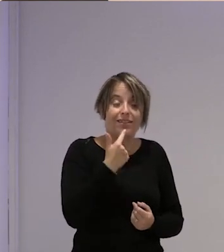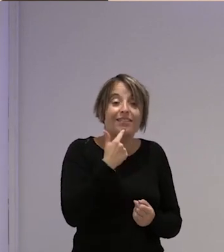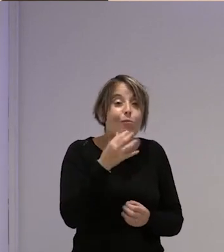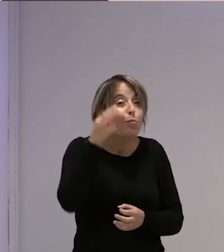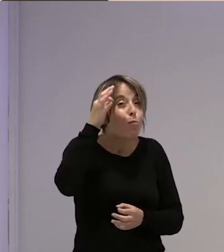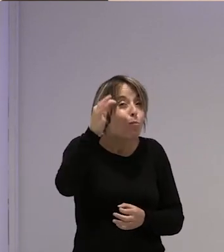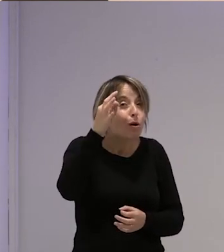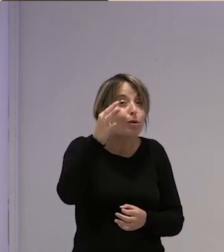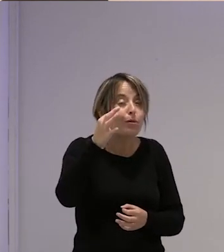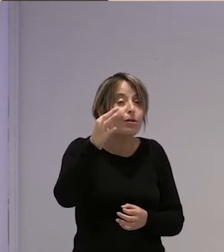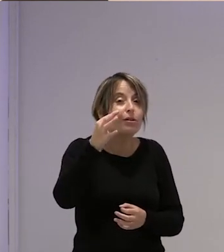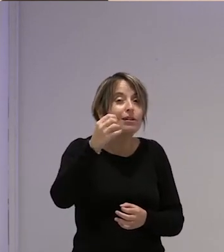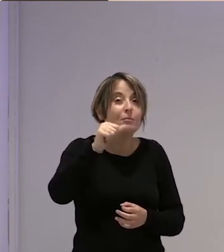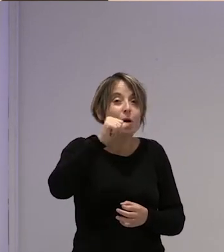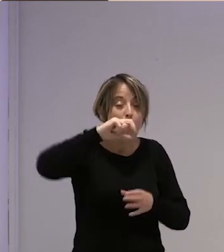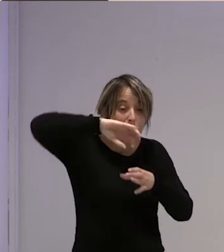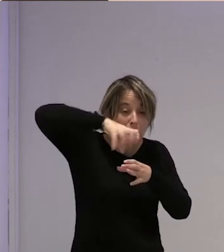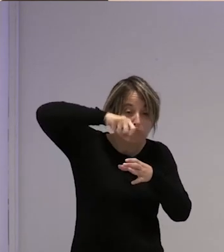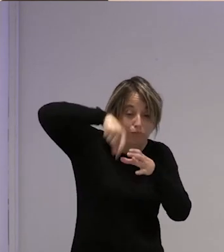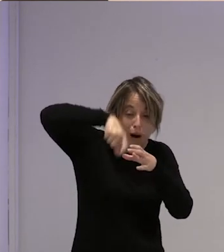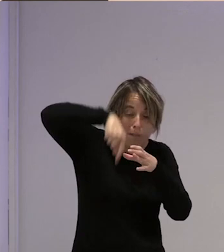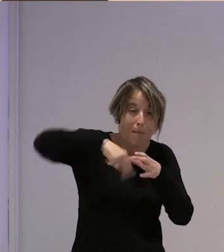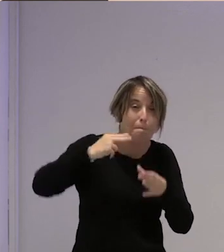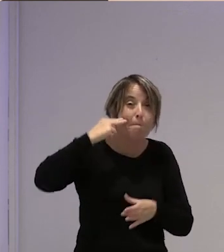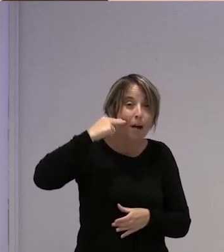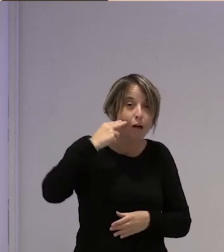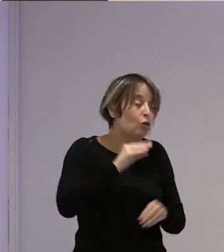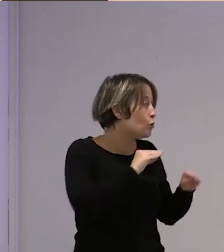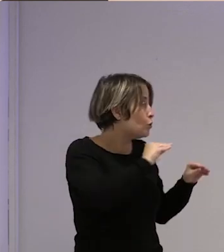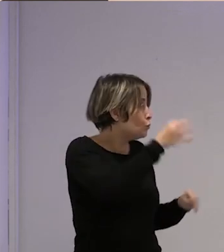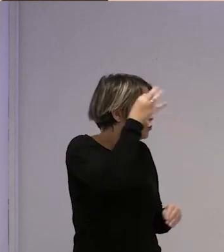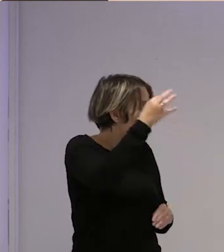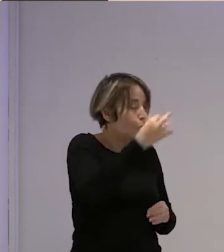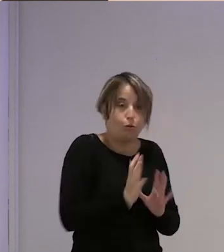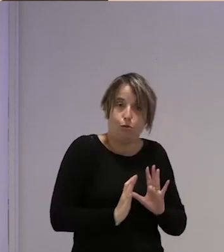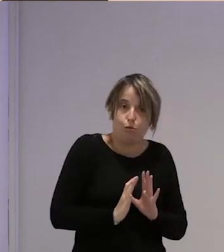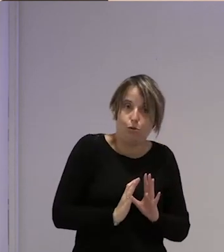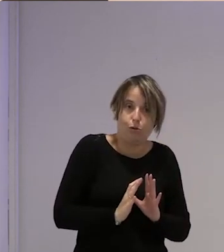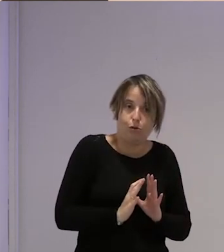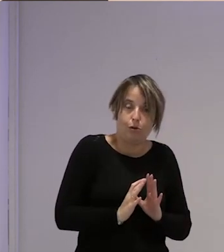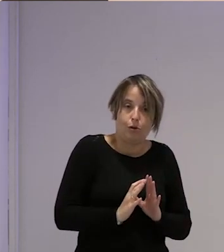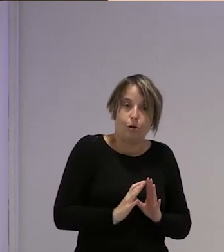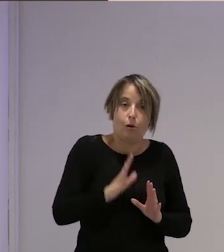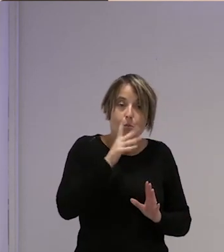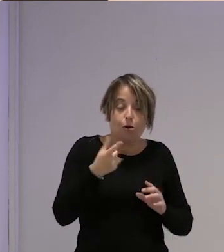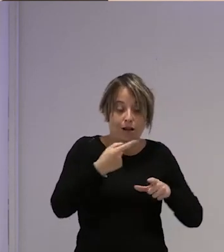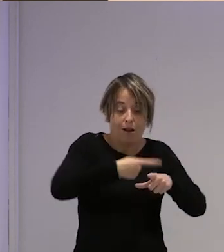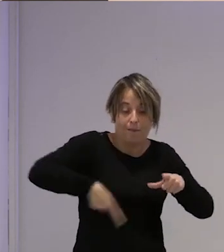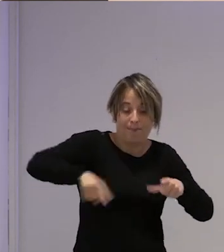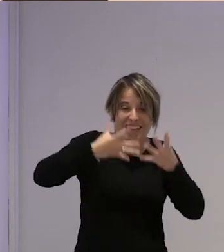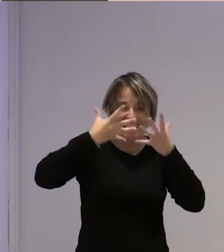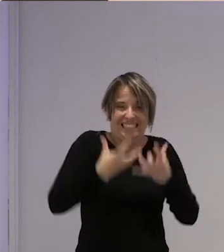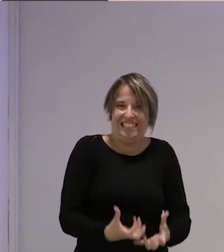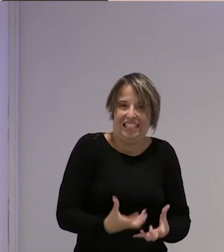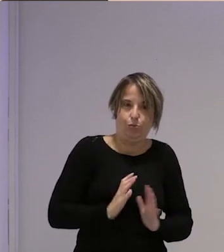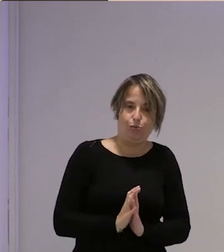en los que un abre el grifo y ahí el agua sale marrón sí en mi pueblo pues sin ir más lejos porque se ha secado el embalse que no estaba